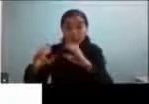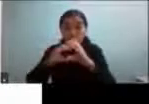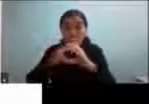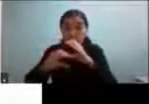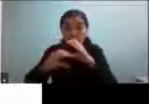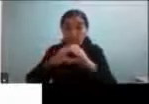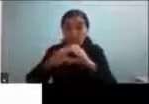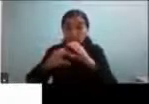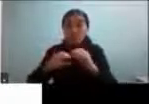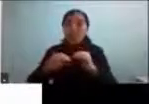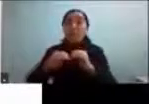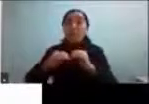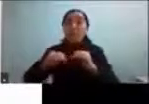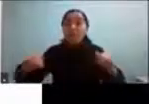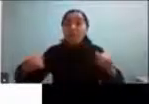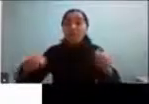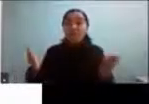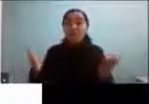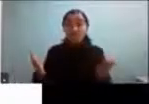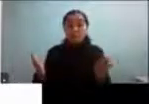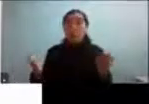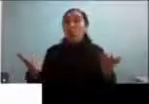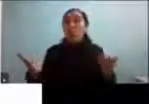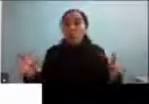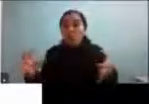llenar ese vacío es trabajando con ellos